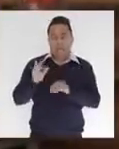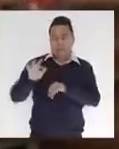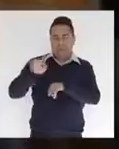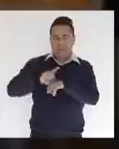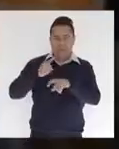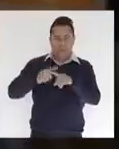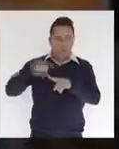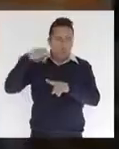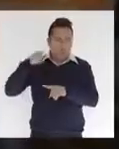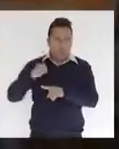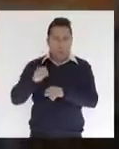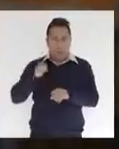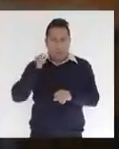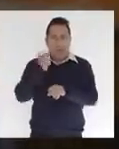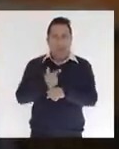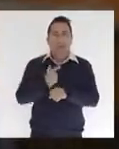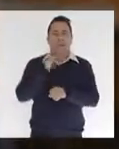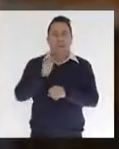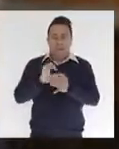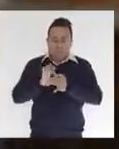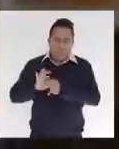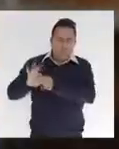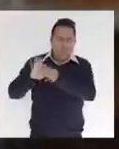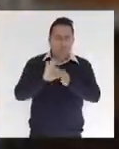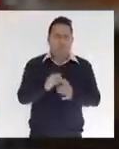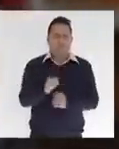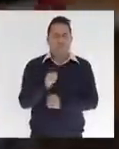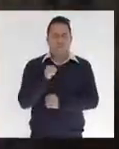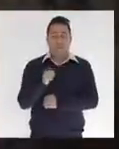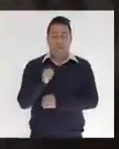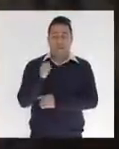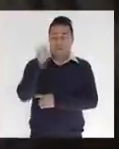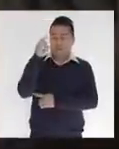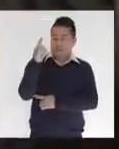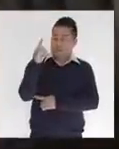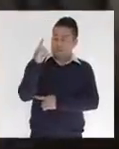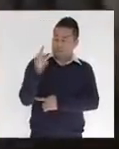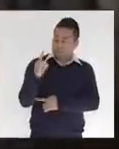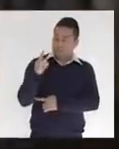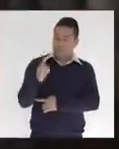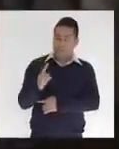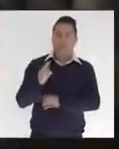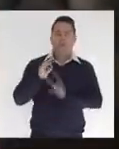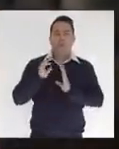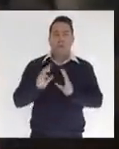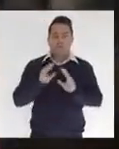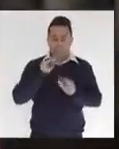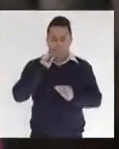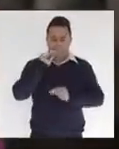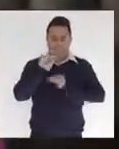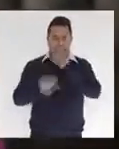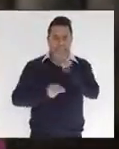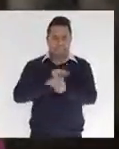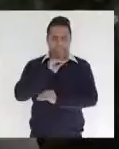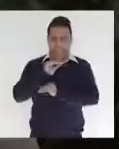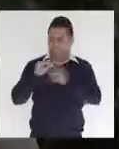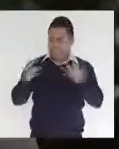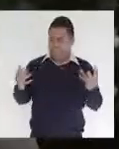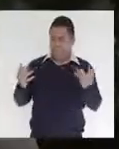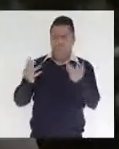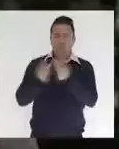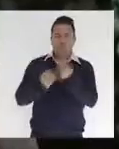más que unidos somos invencibles. Domingo a domingo hemos construido juntos